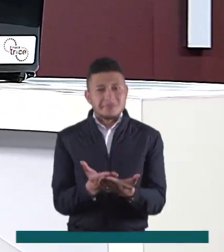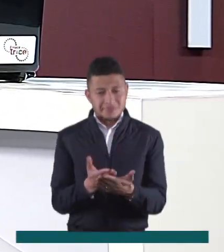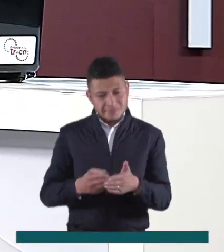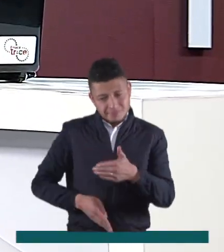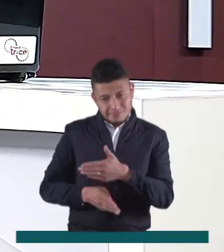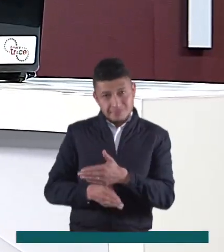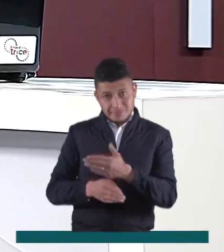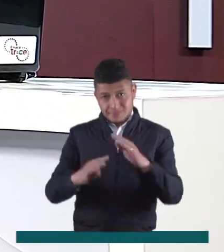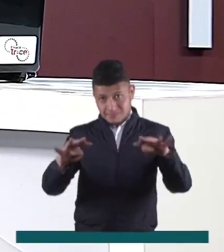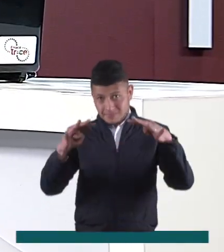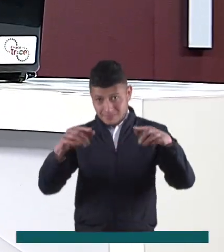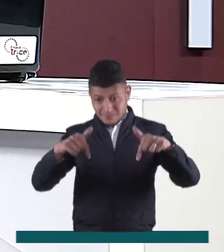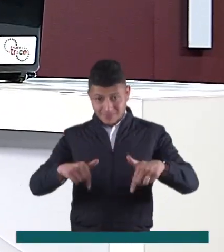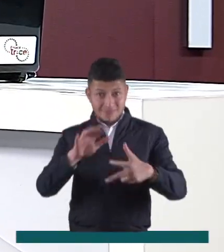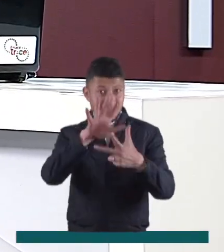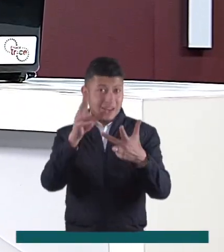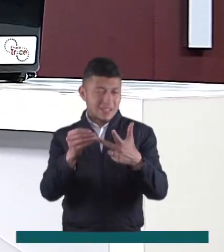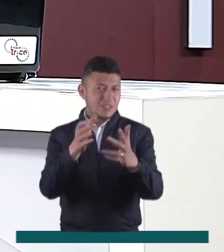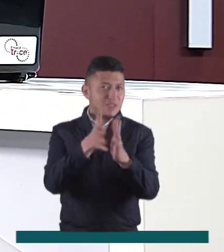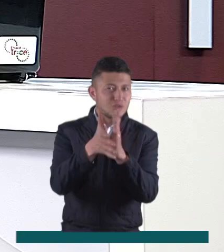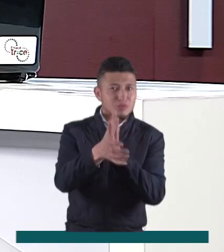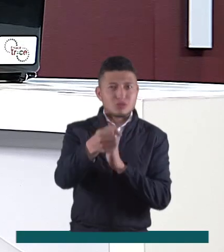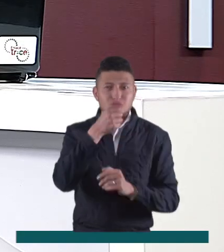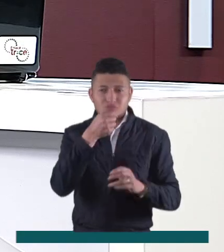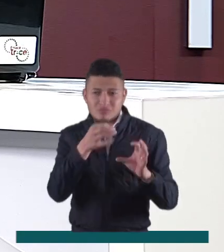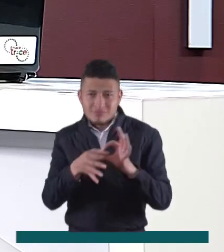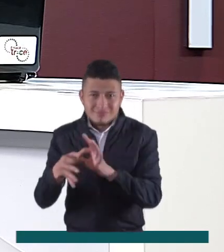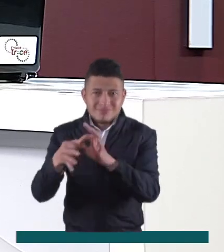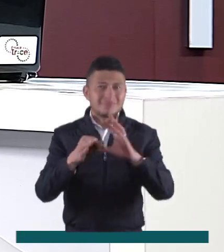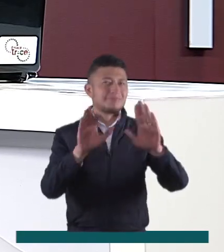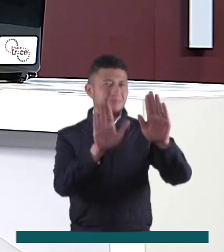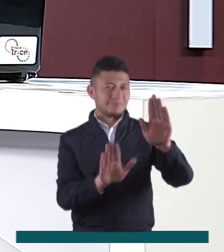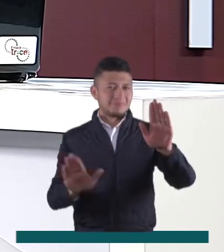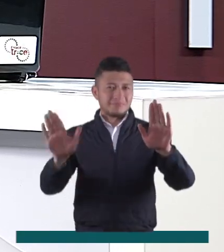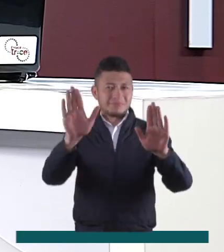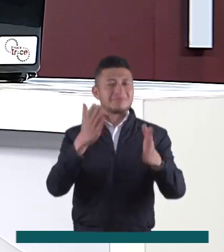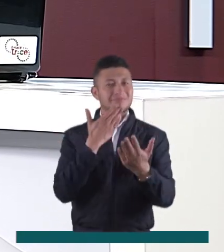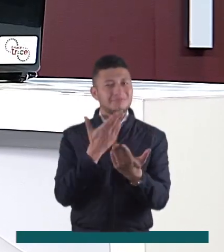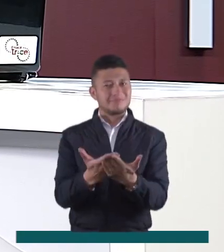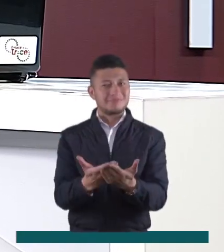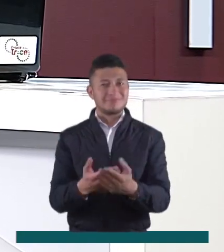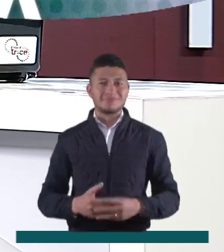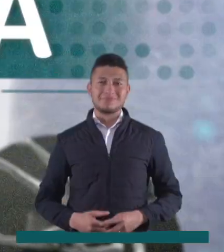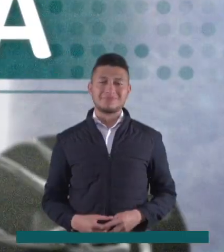Gracias por continuar con nosotros en Enlace 3, el informativo que une a nuestras regiones.